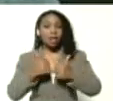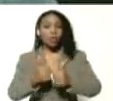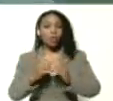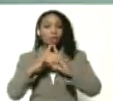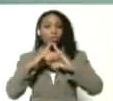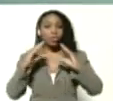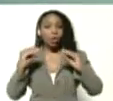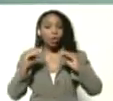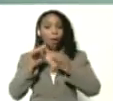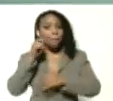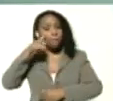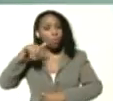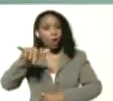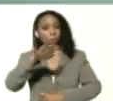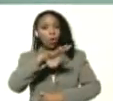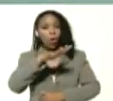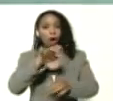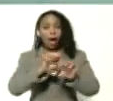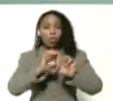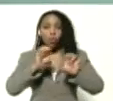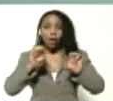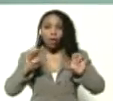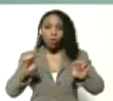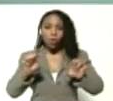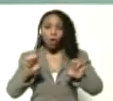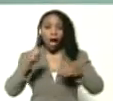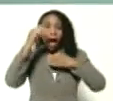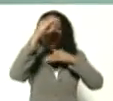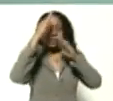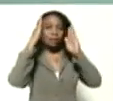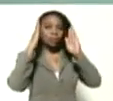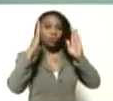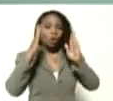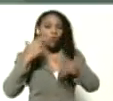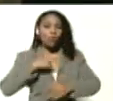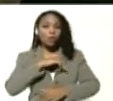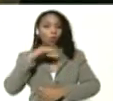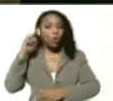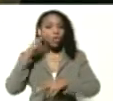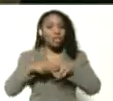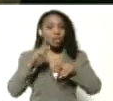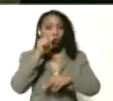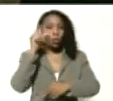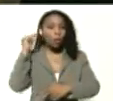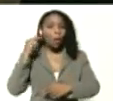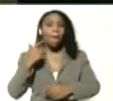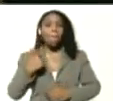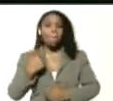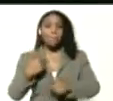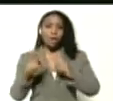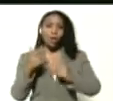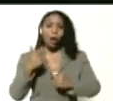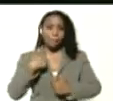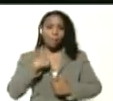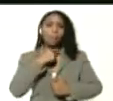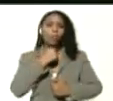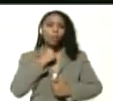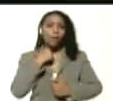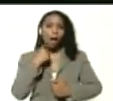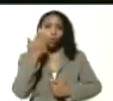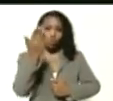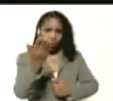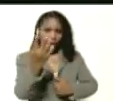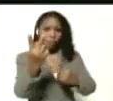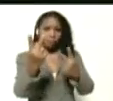todo el pueblo educador que está atendiendo a nuestros niños y a nuestras niñas. Pero me gustaría, presidente, que usted